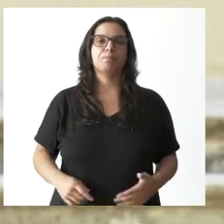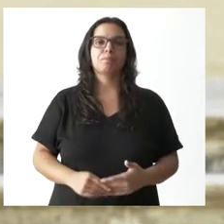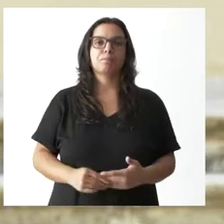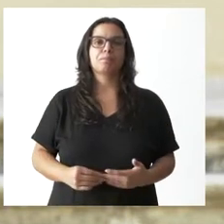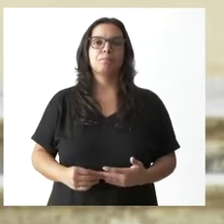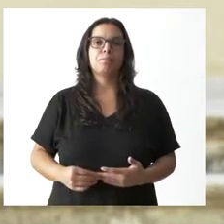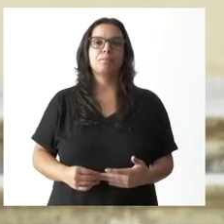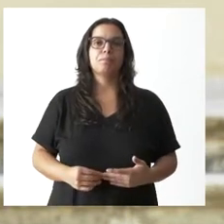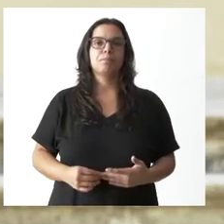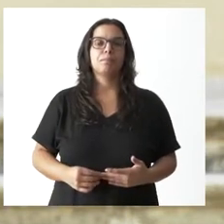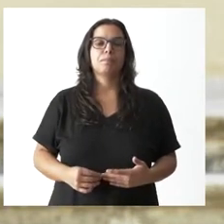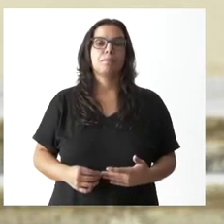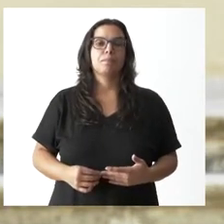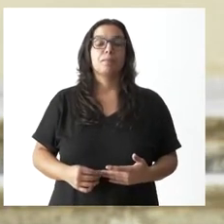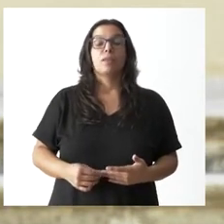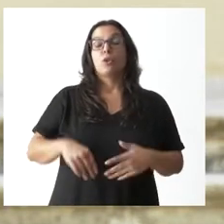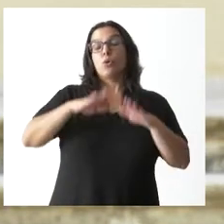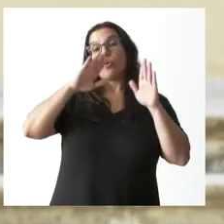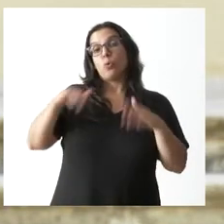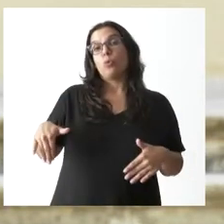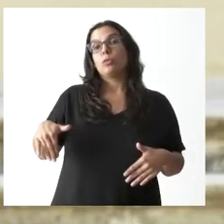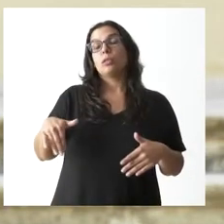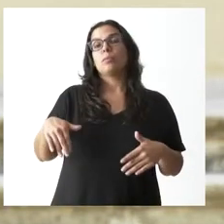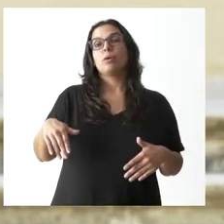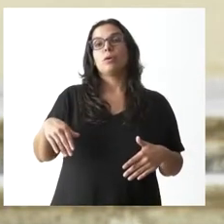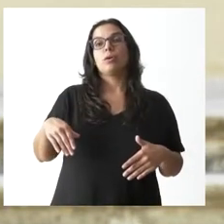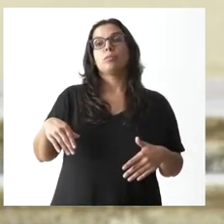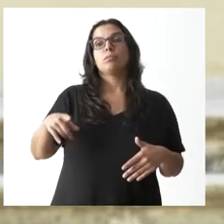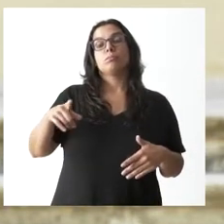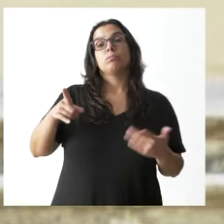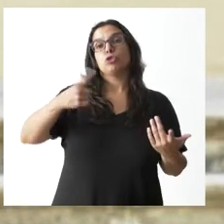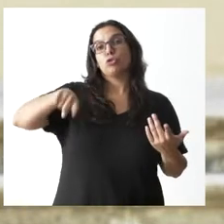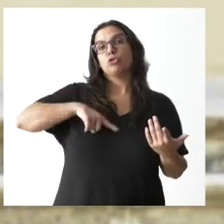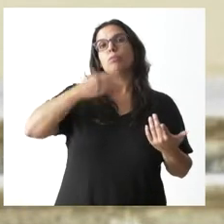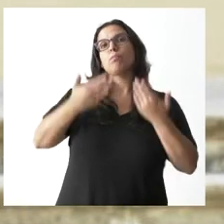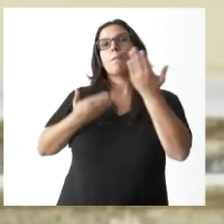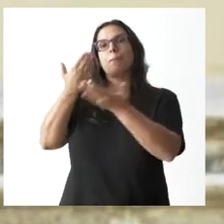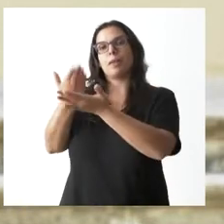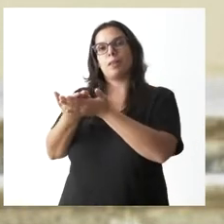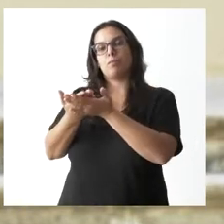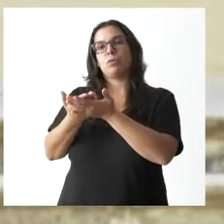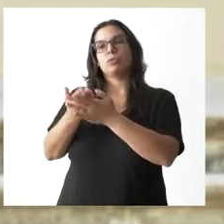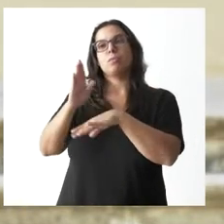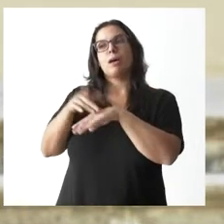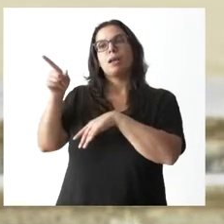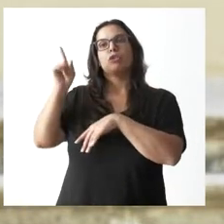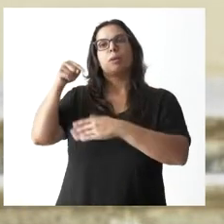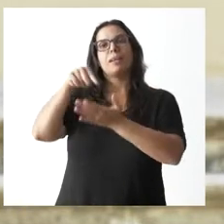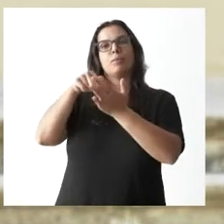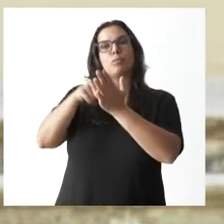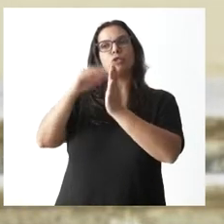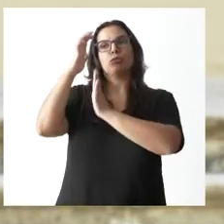Me quedo para el final una petición que hacemos al Gobierno de España que se sume a la rebaja de impuestos.